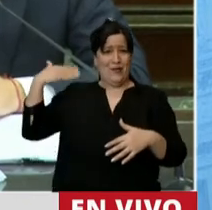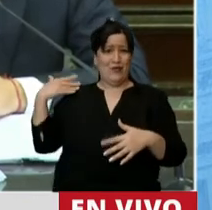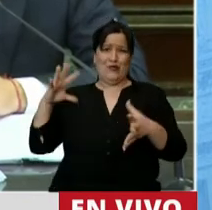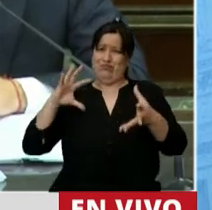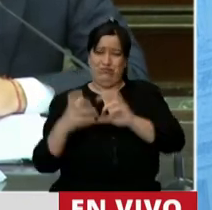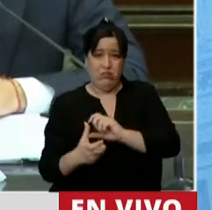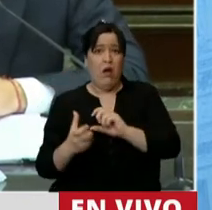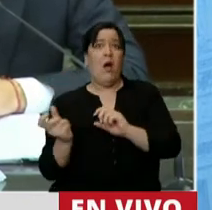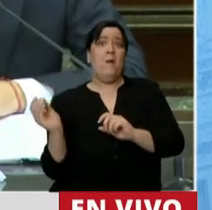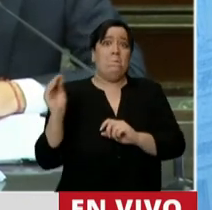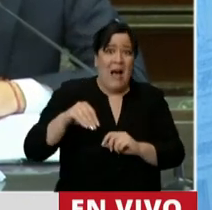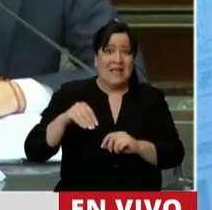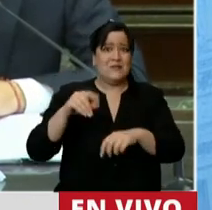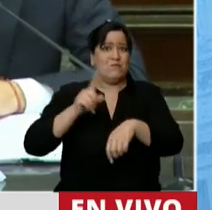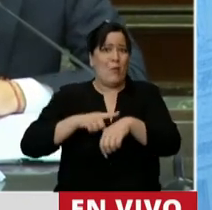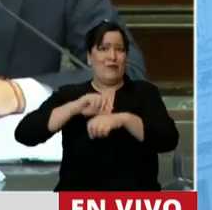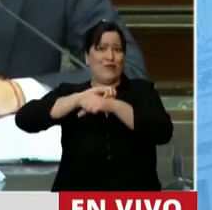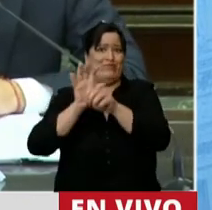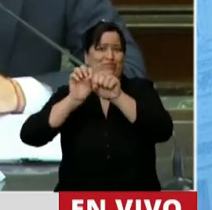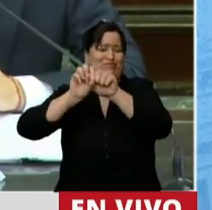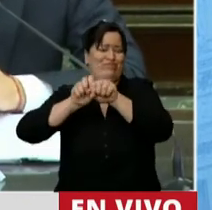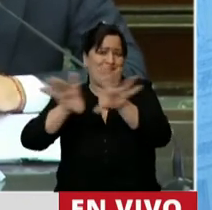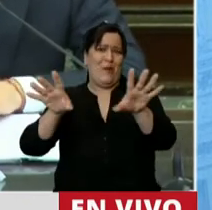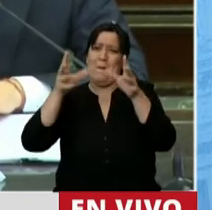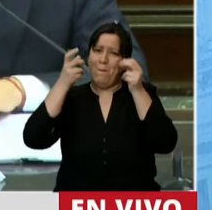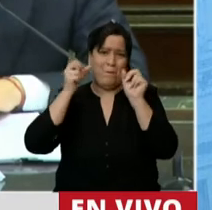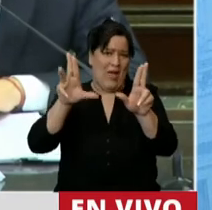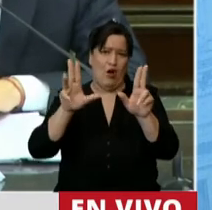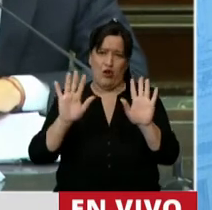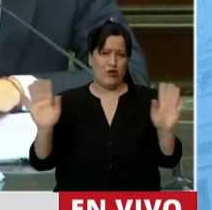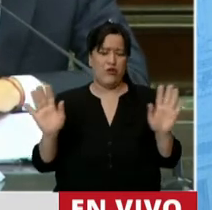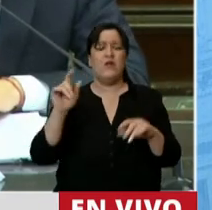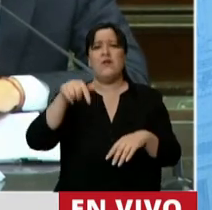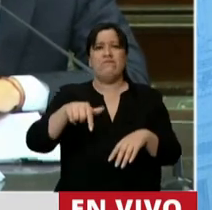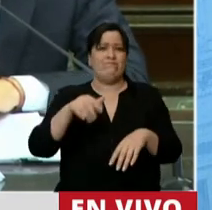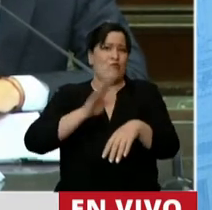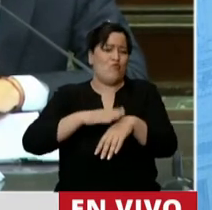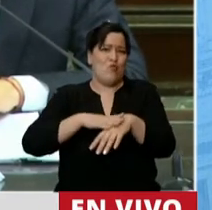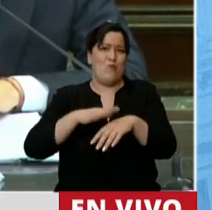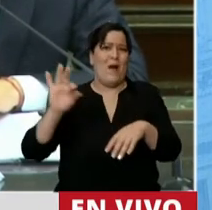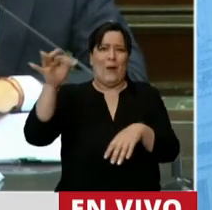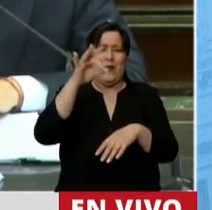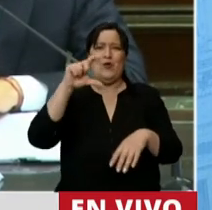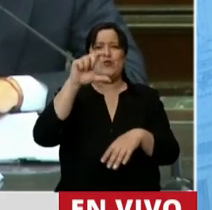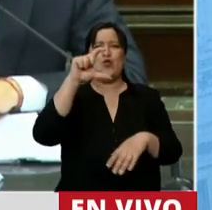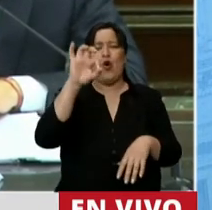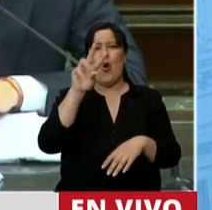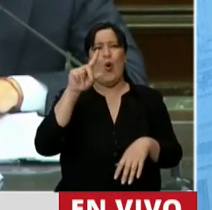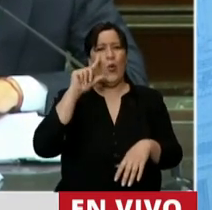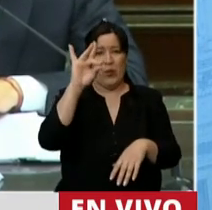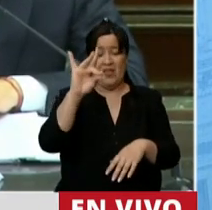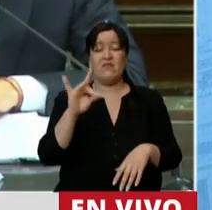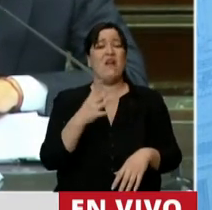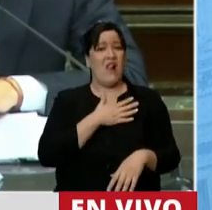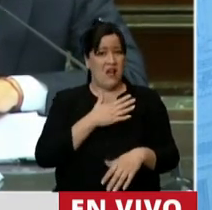lo que se suma la crisis sanitaria global que se ha desatado a través de la pandemia del virus del COVID. Lamentablemente,